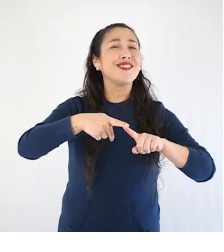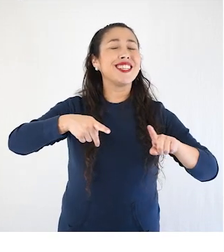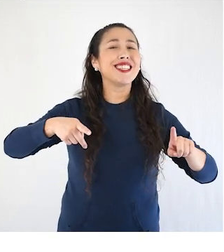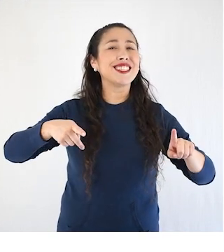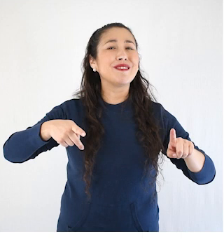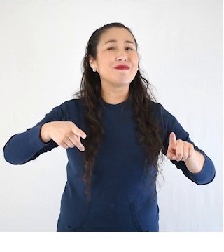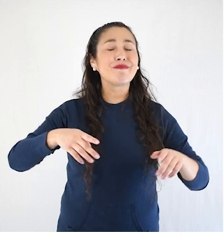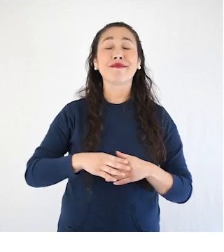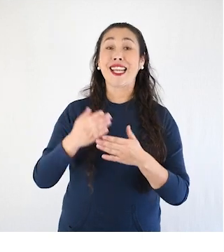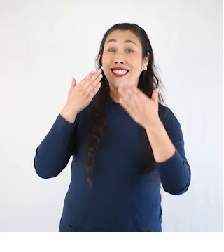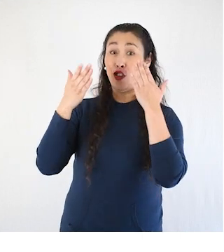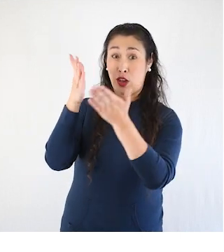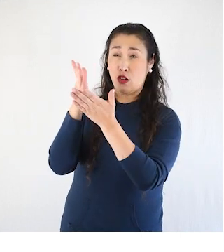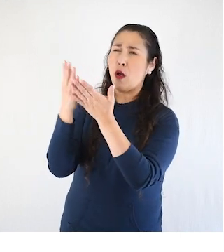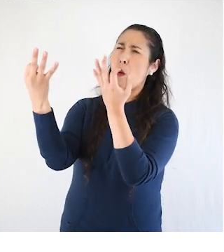causar eso.